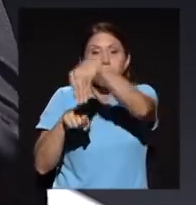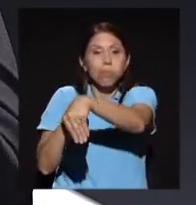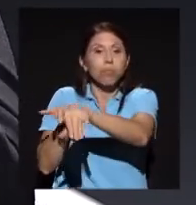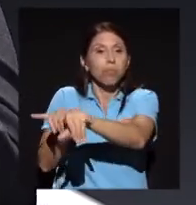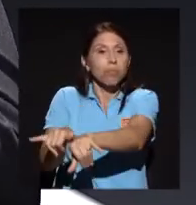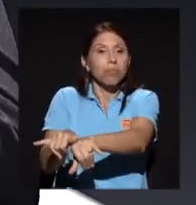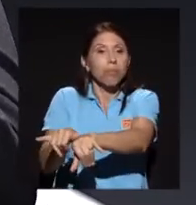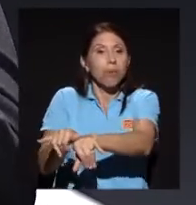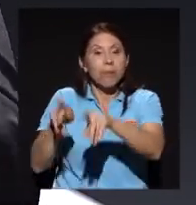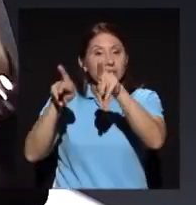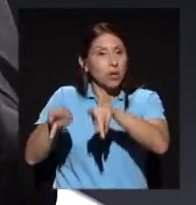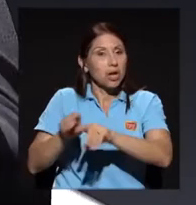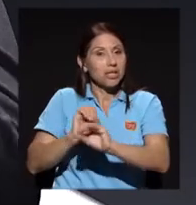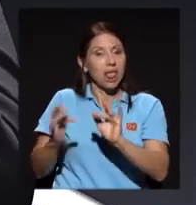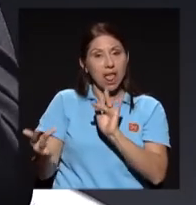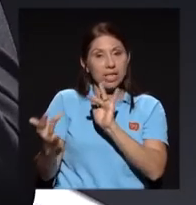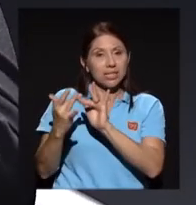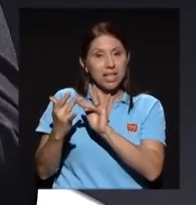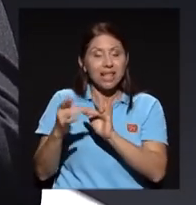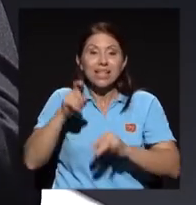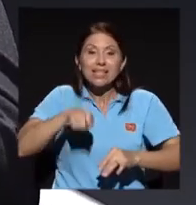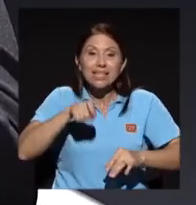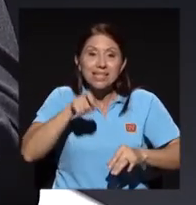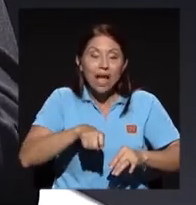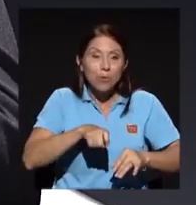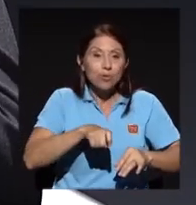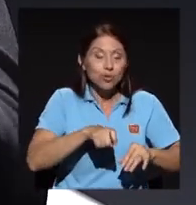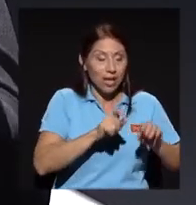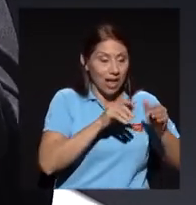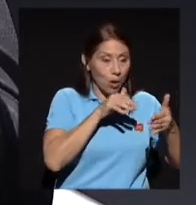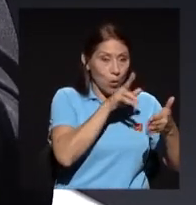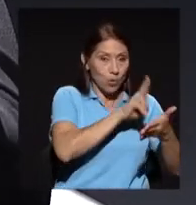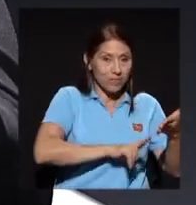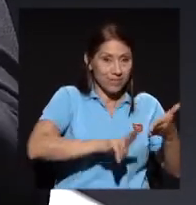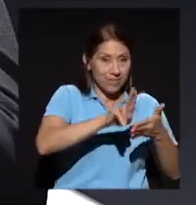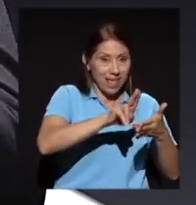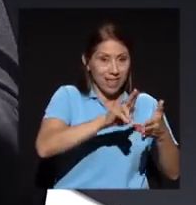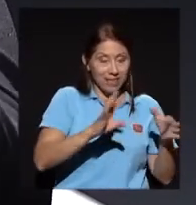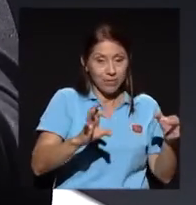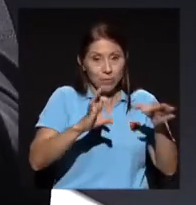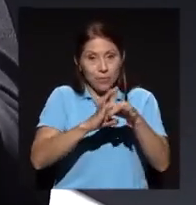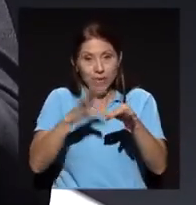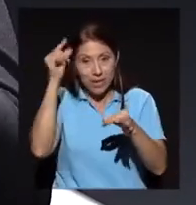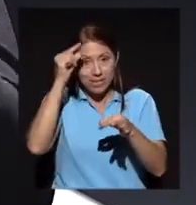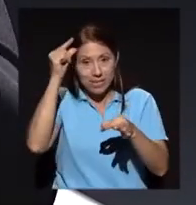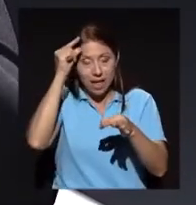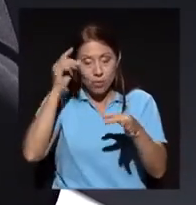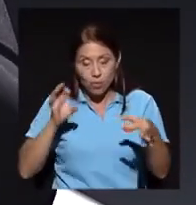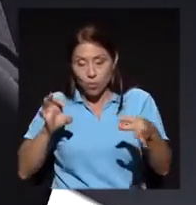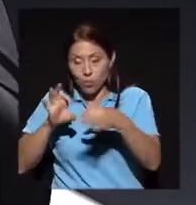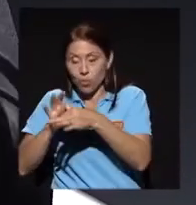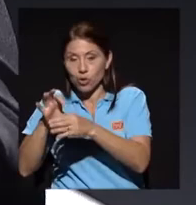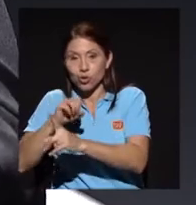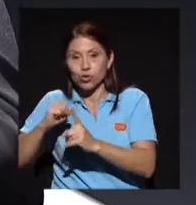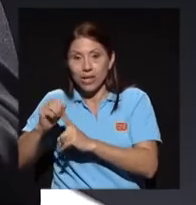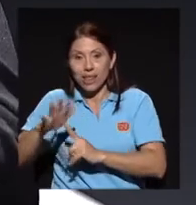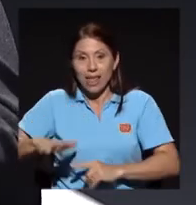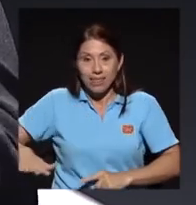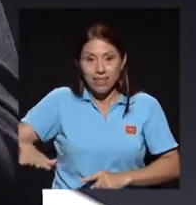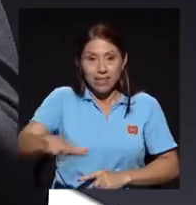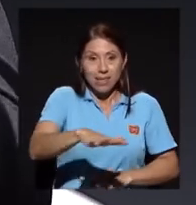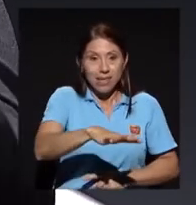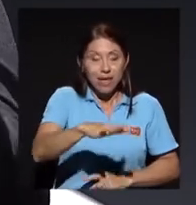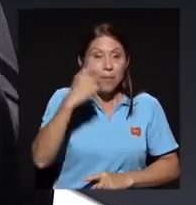academia estado academia sociedad para que realmente toda esta investigación y toda esta inversión